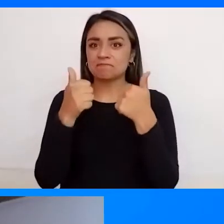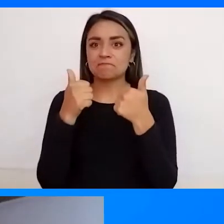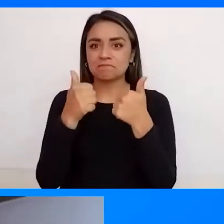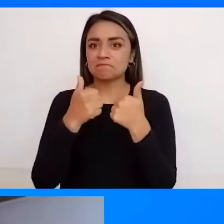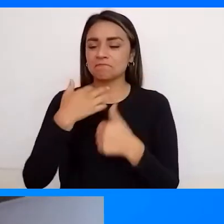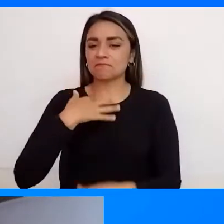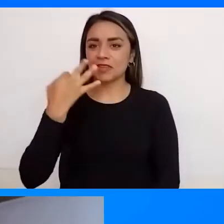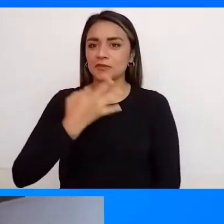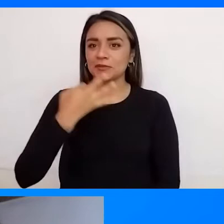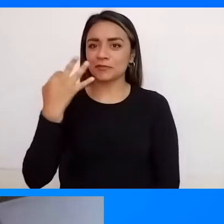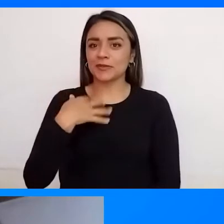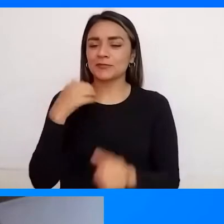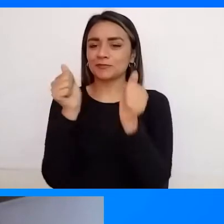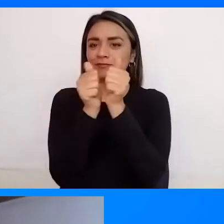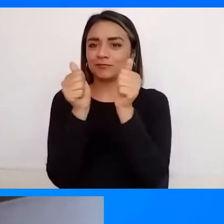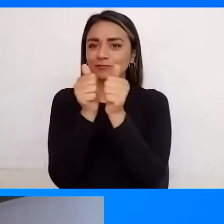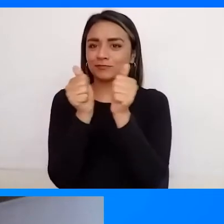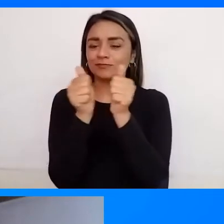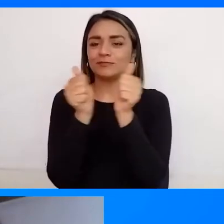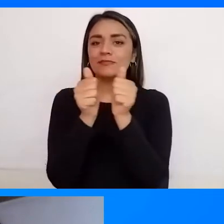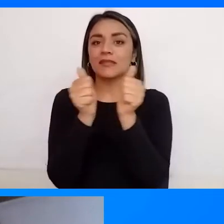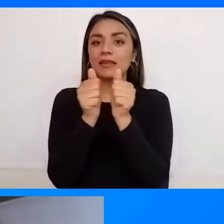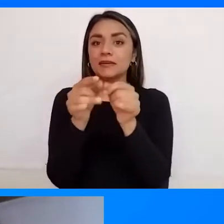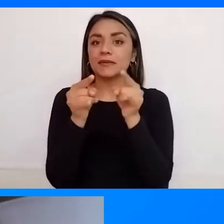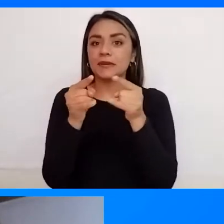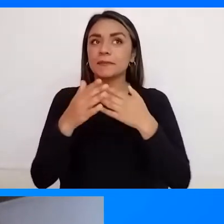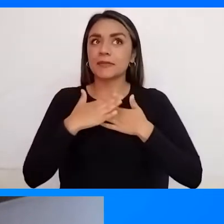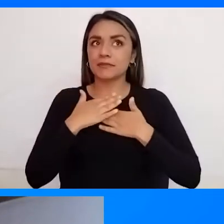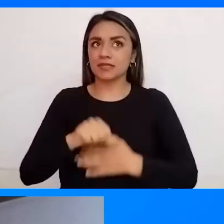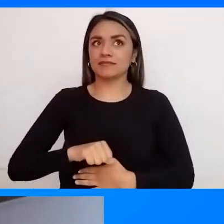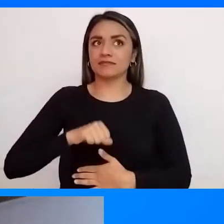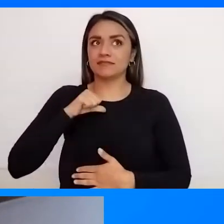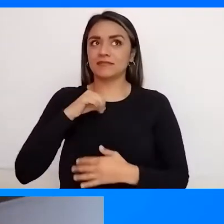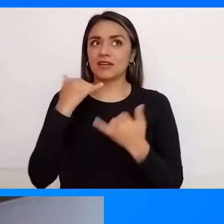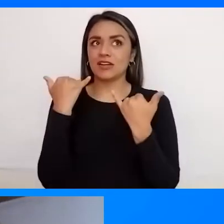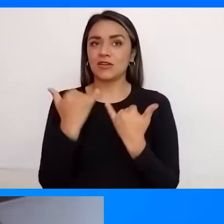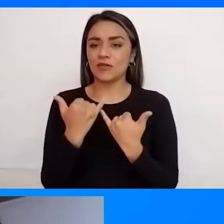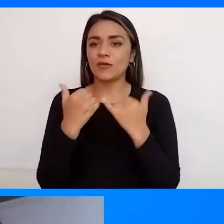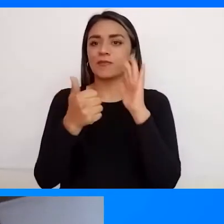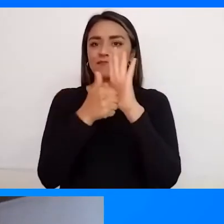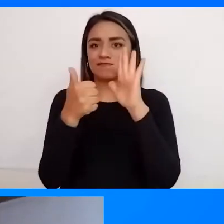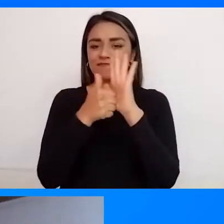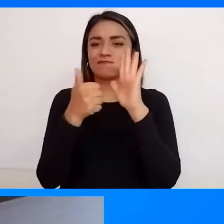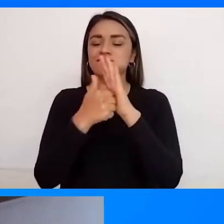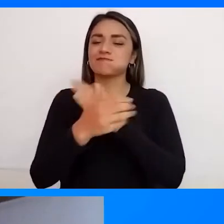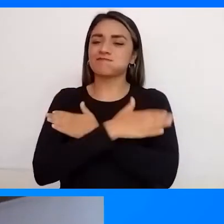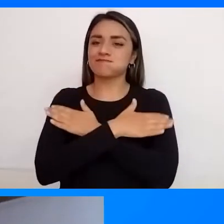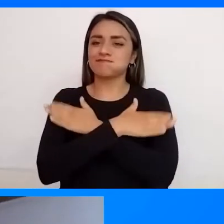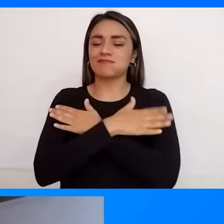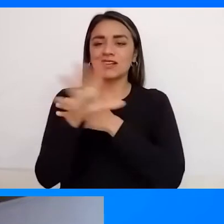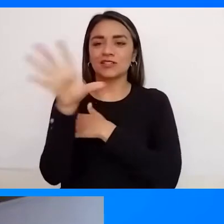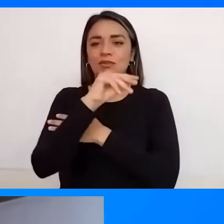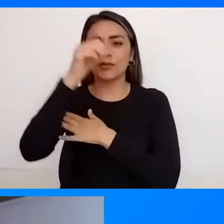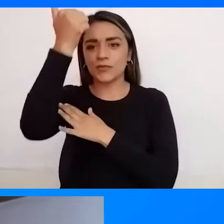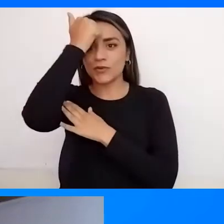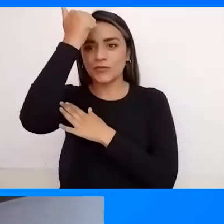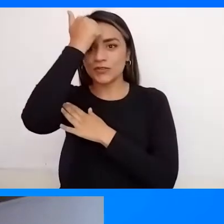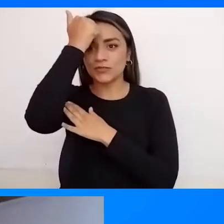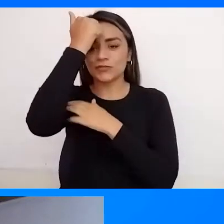acompañándolos Pero para mí es un gusto estar en las cátedras Saludar a todos los profesores